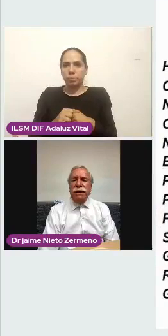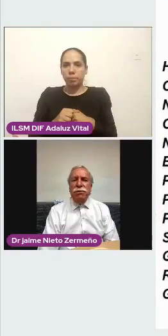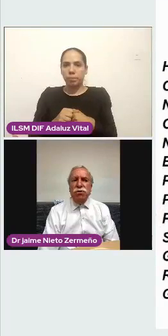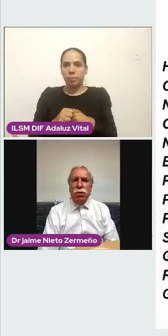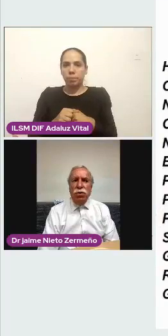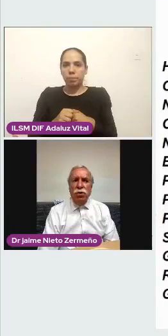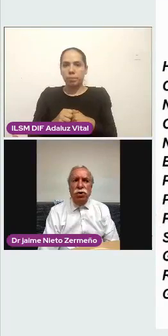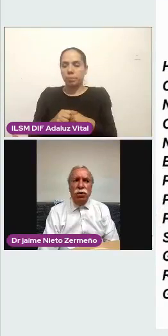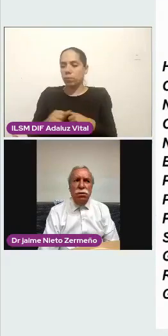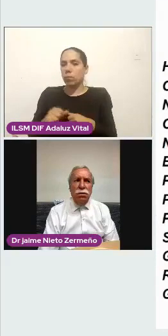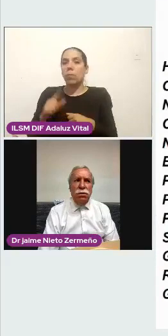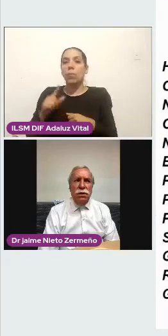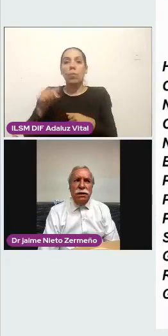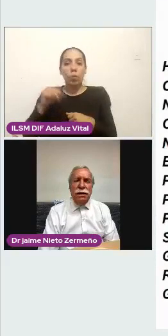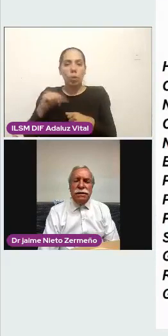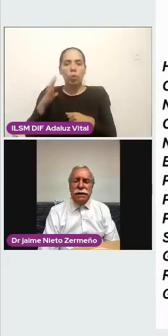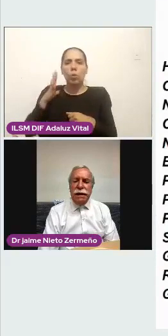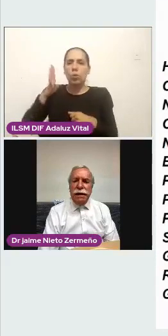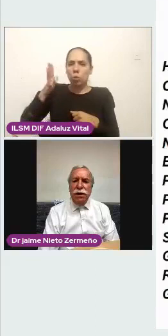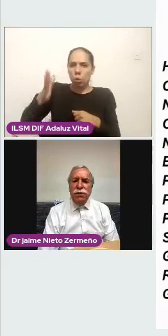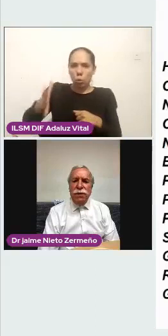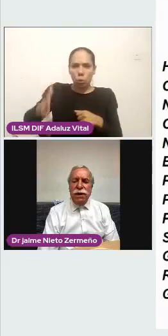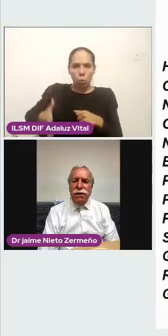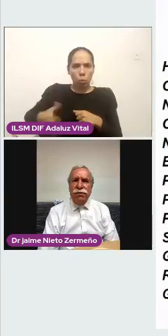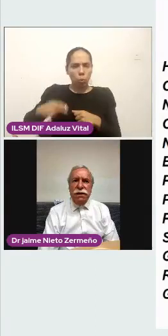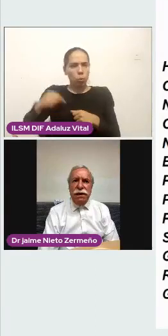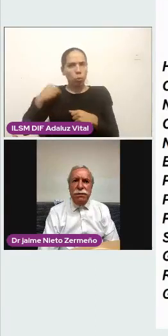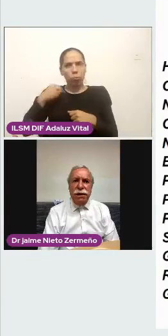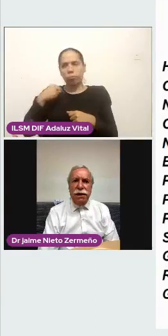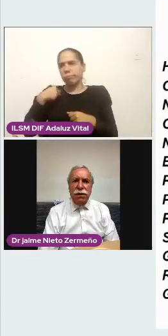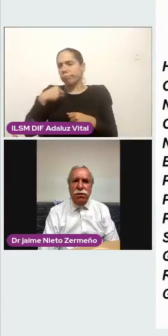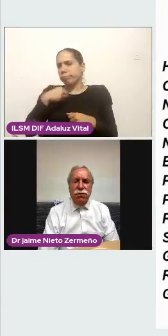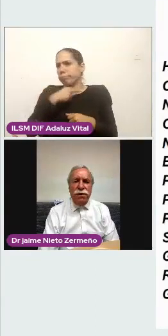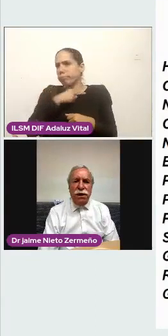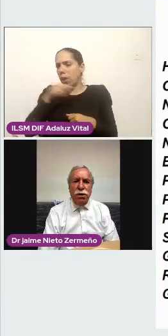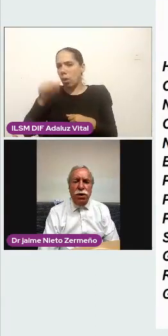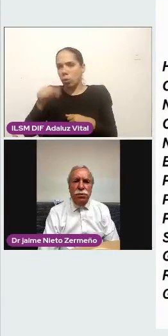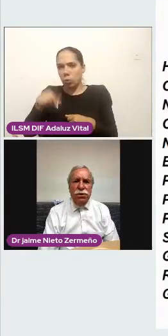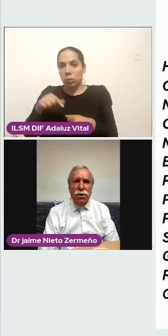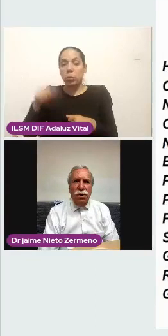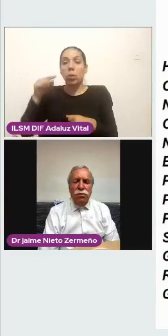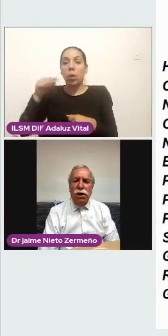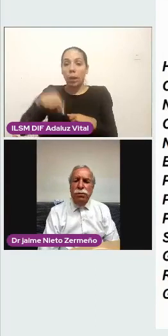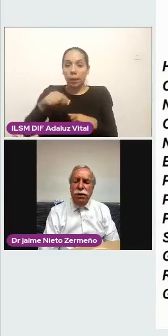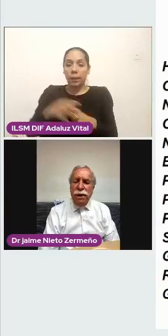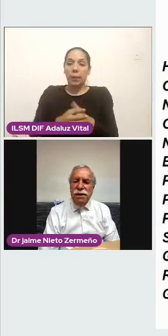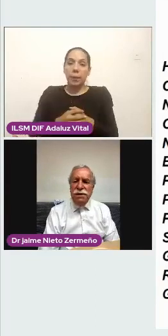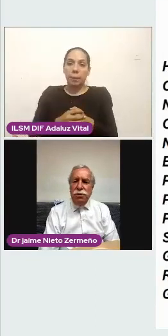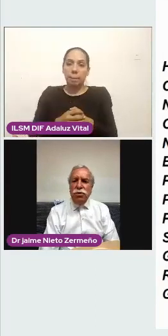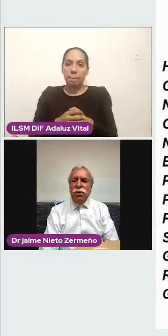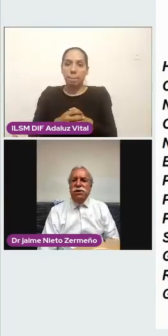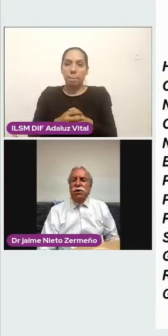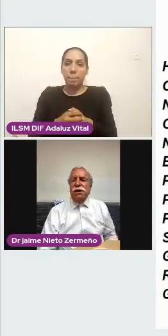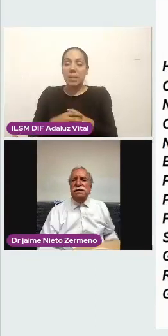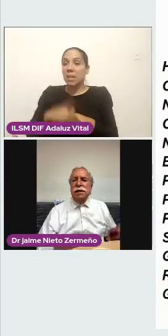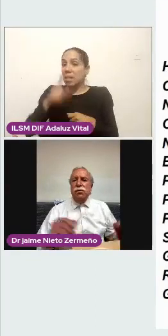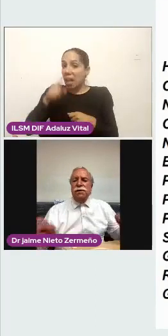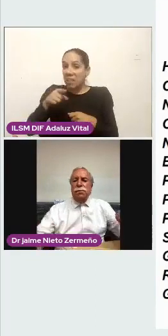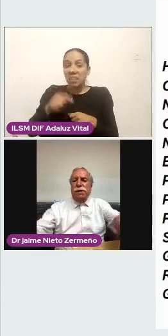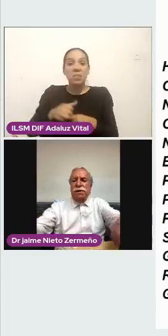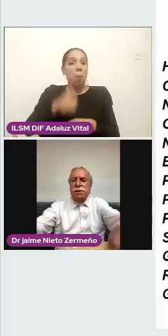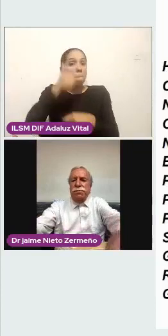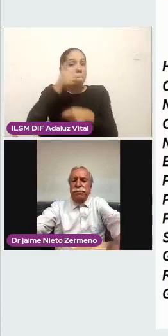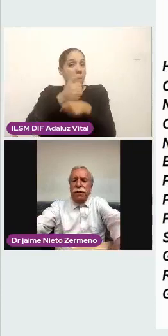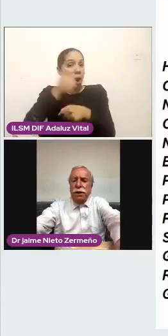de nuestro orgullo es que el Hospital Infantil de México, Federico Gómez, fue el primer Instituto Nacional de